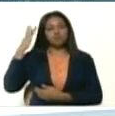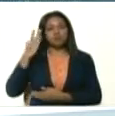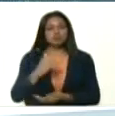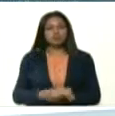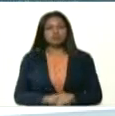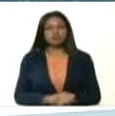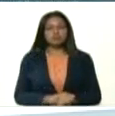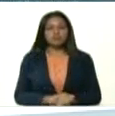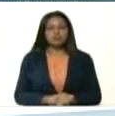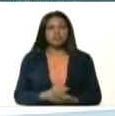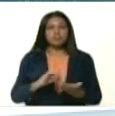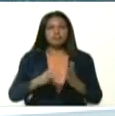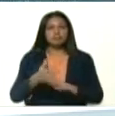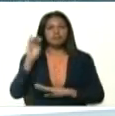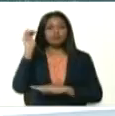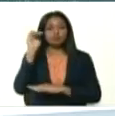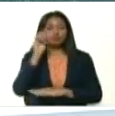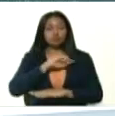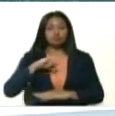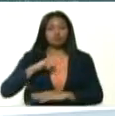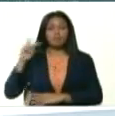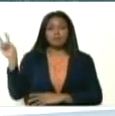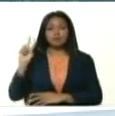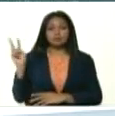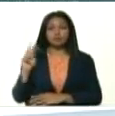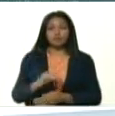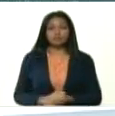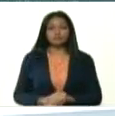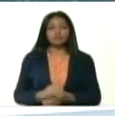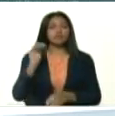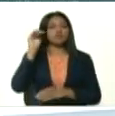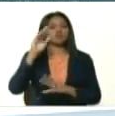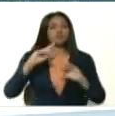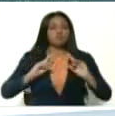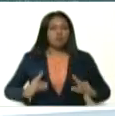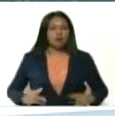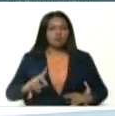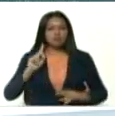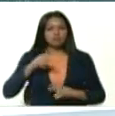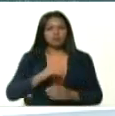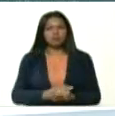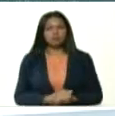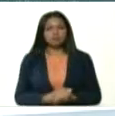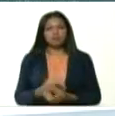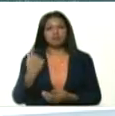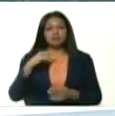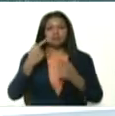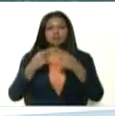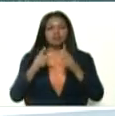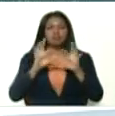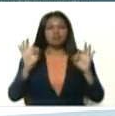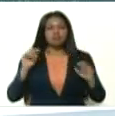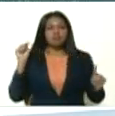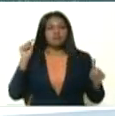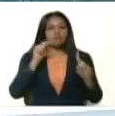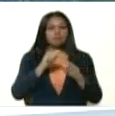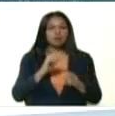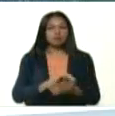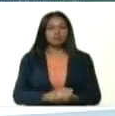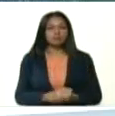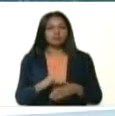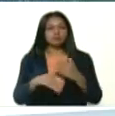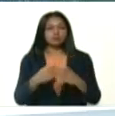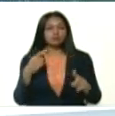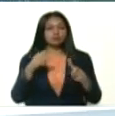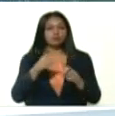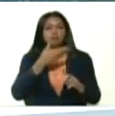el futuro de Venezuela el futuro de la humanidad va a tener otro rumbo pero debe ser un rumbo para